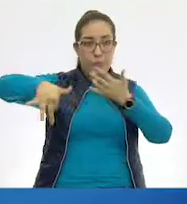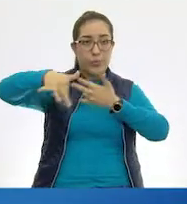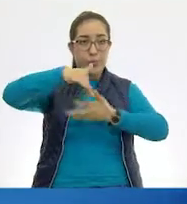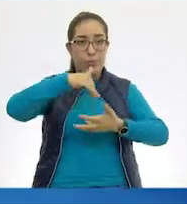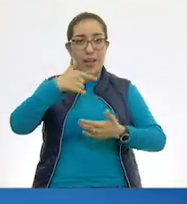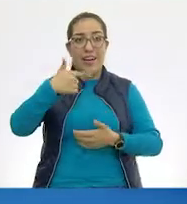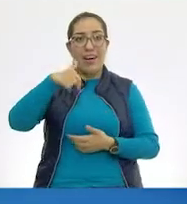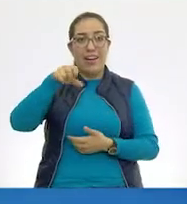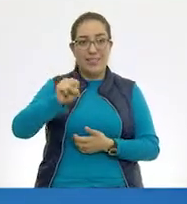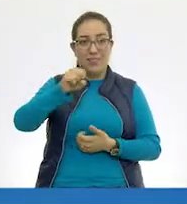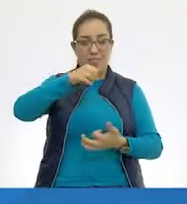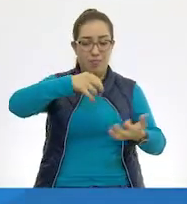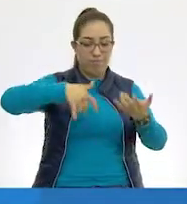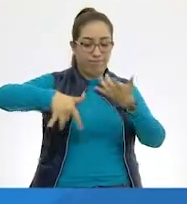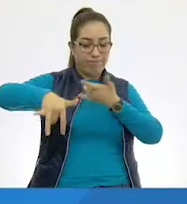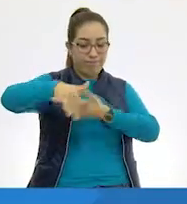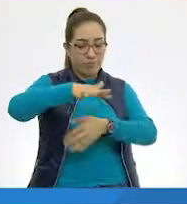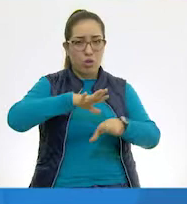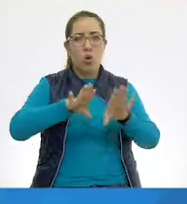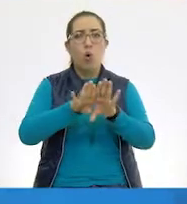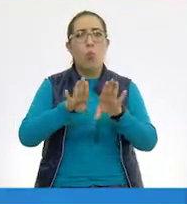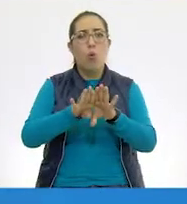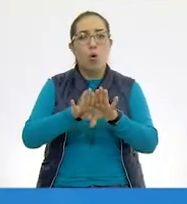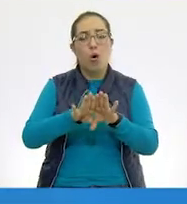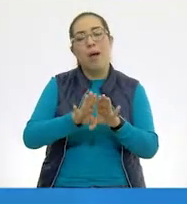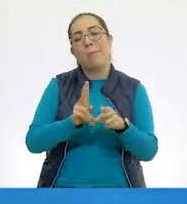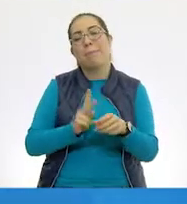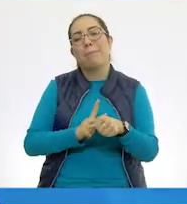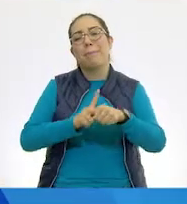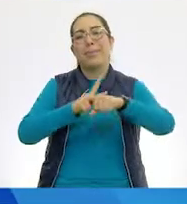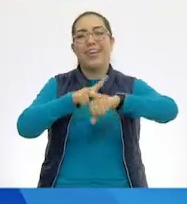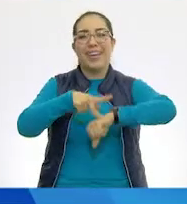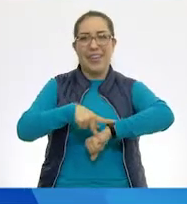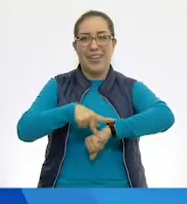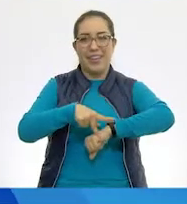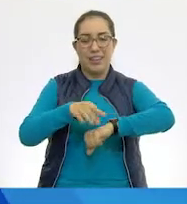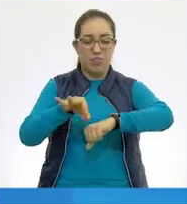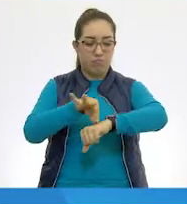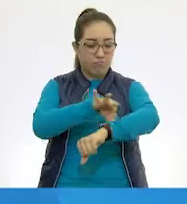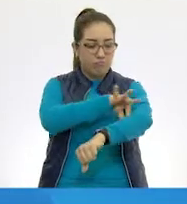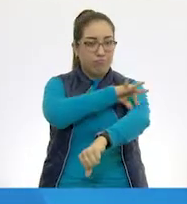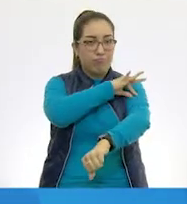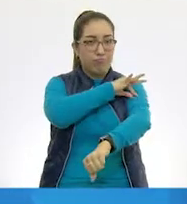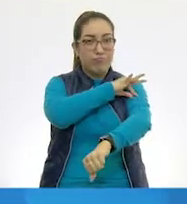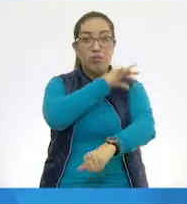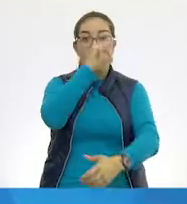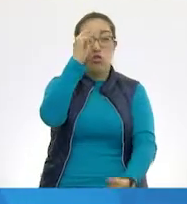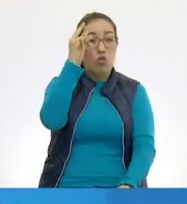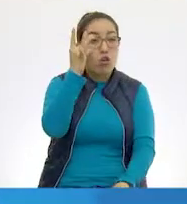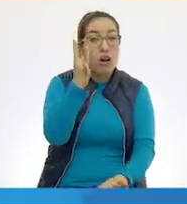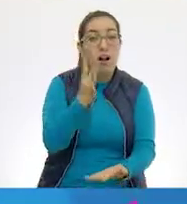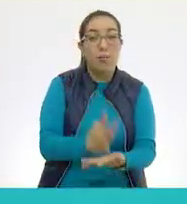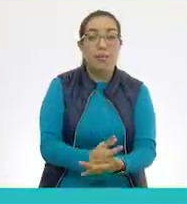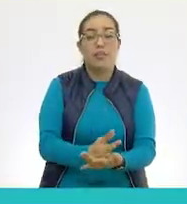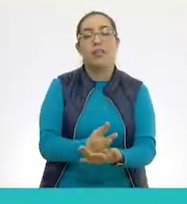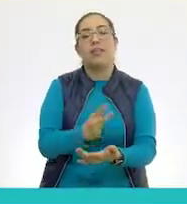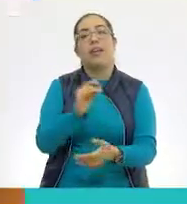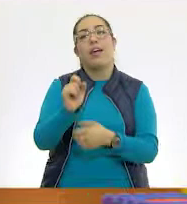gases es a través de la piel y se da solo en animales. Y eso es lo